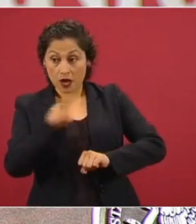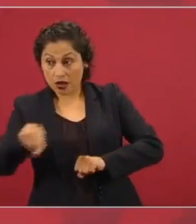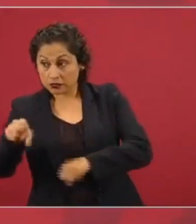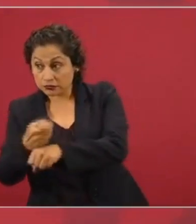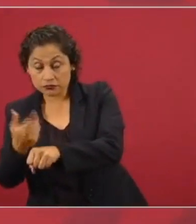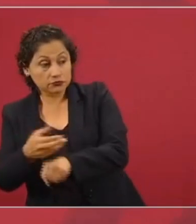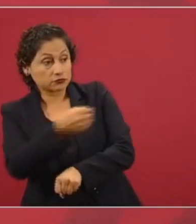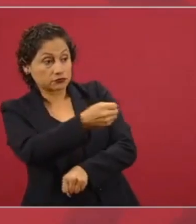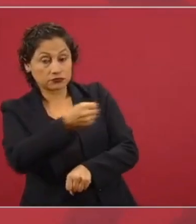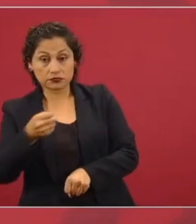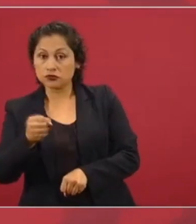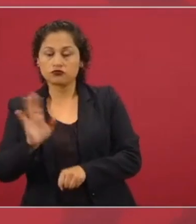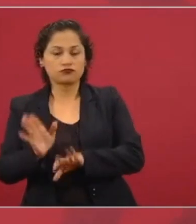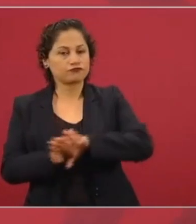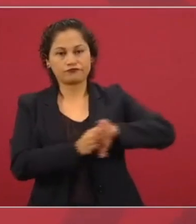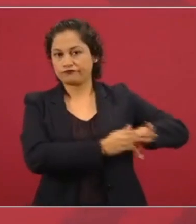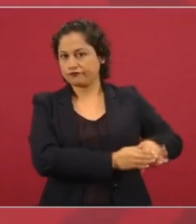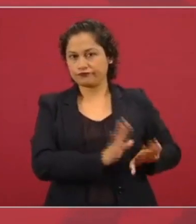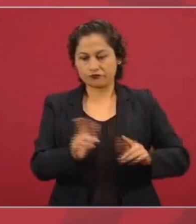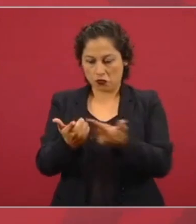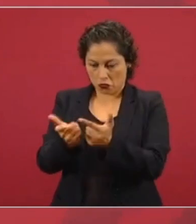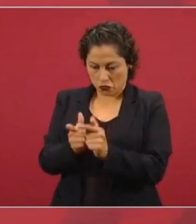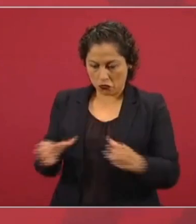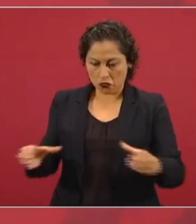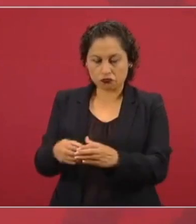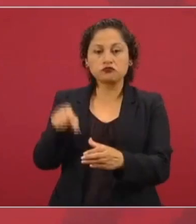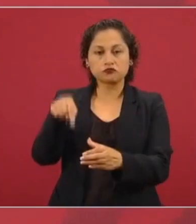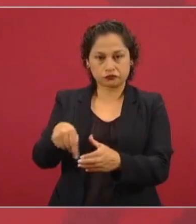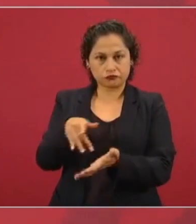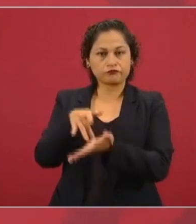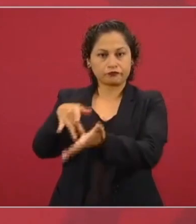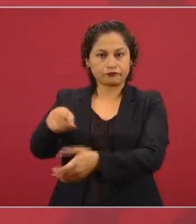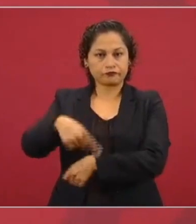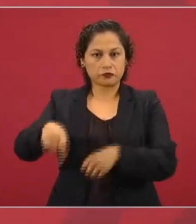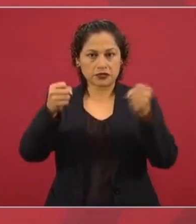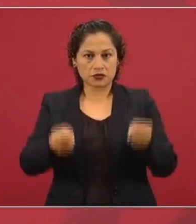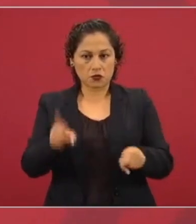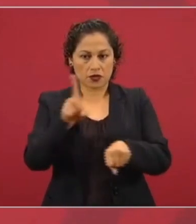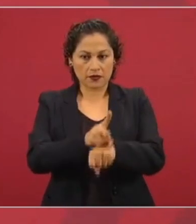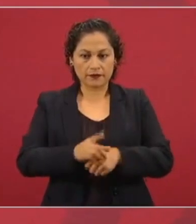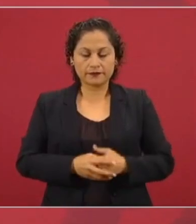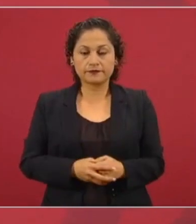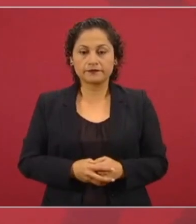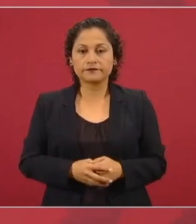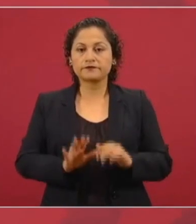adicionalmente habría que agregar que estas empresas además de no